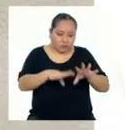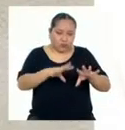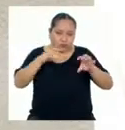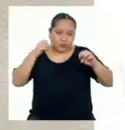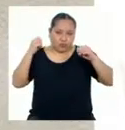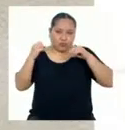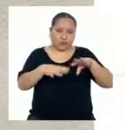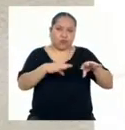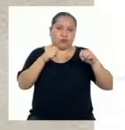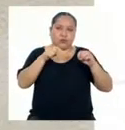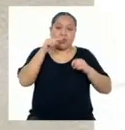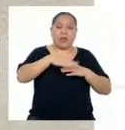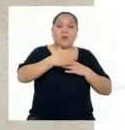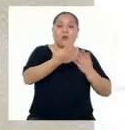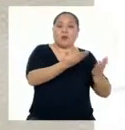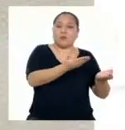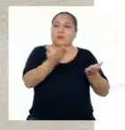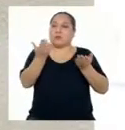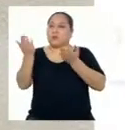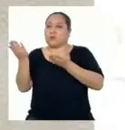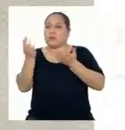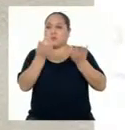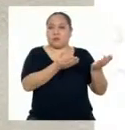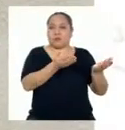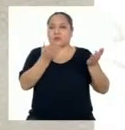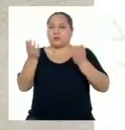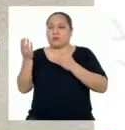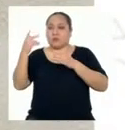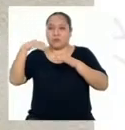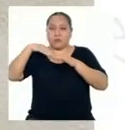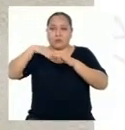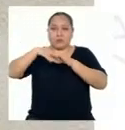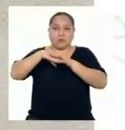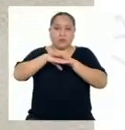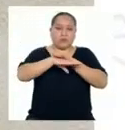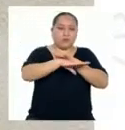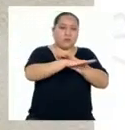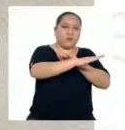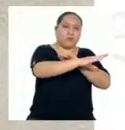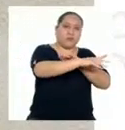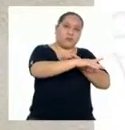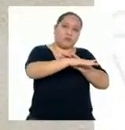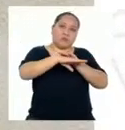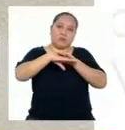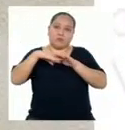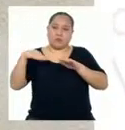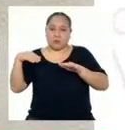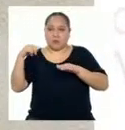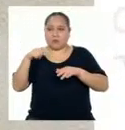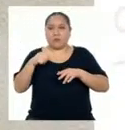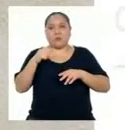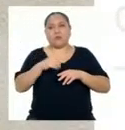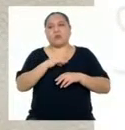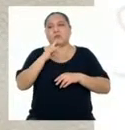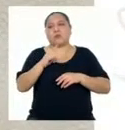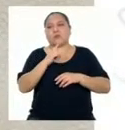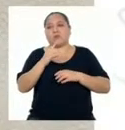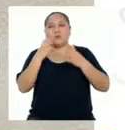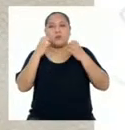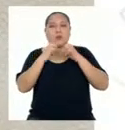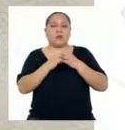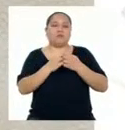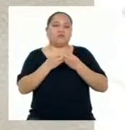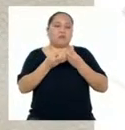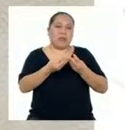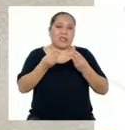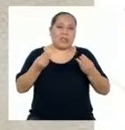Tanto el traslado De los productos Hacia adentro De la cámara Como el izaje De la fuente Para irradiarlos Se realizan Mediante equipos